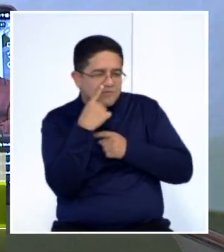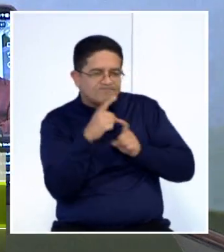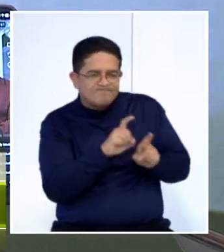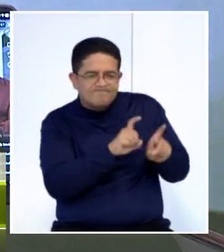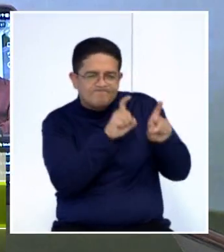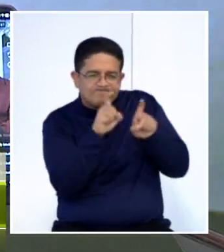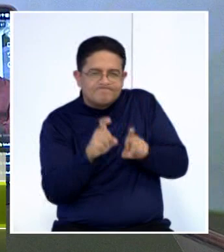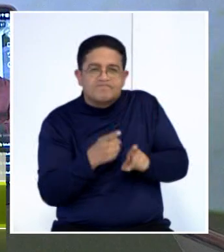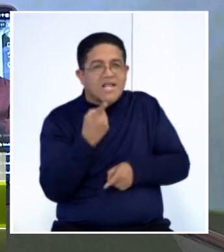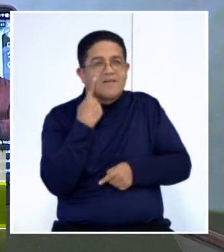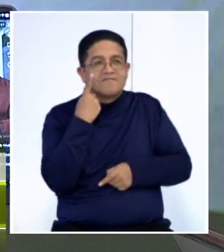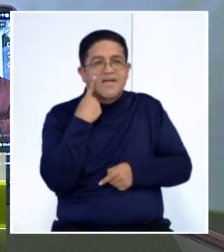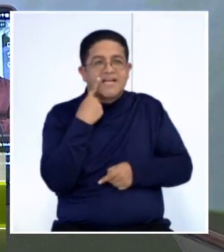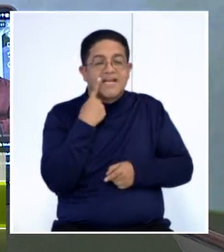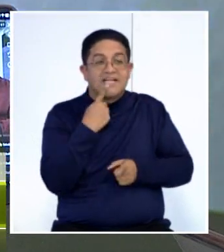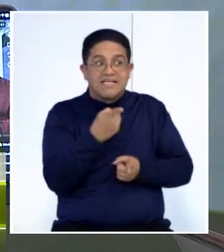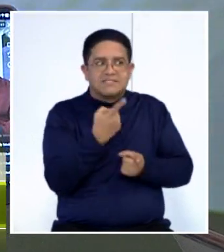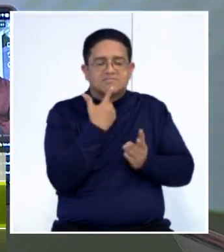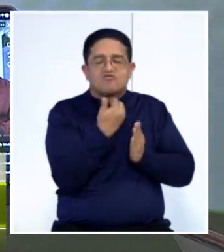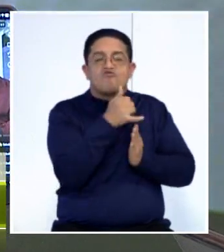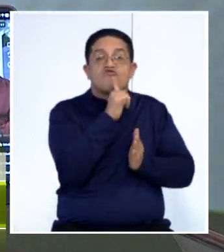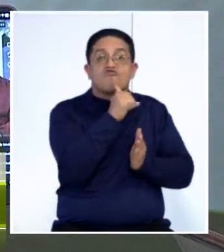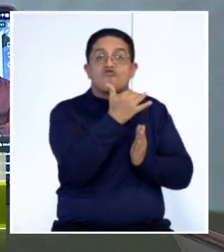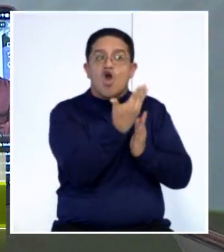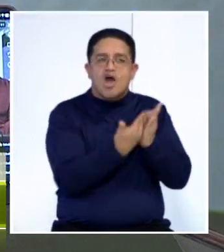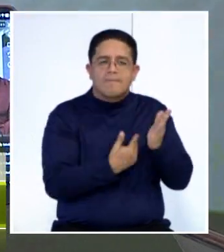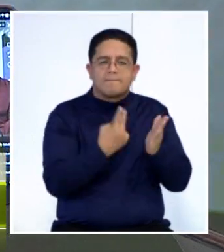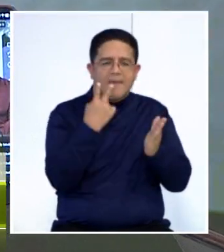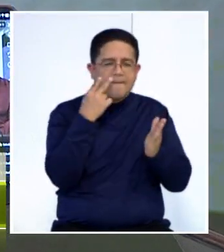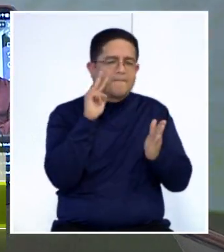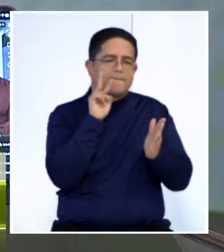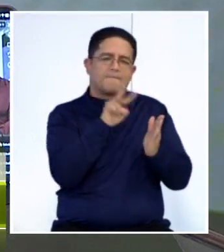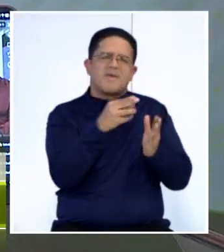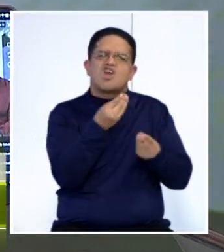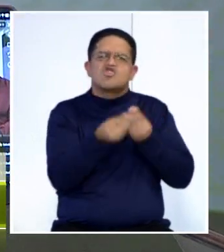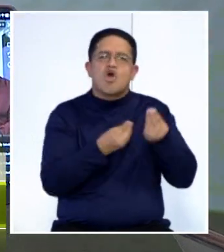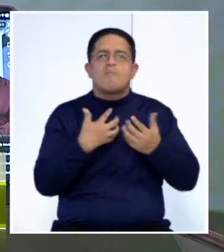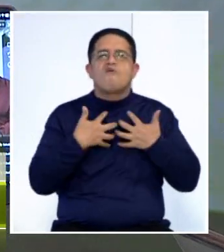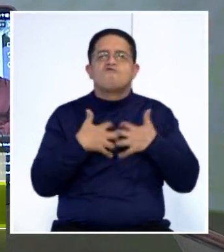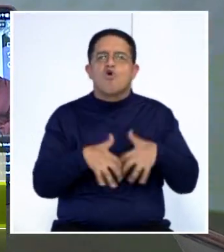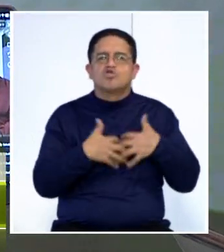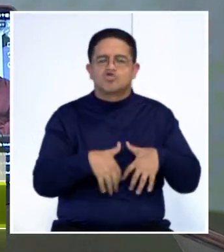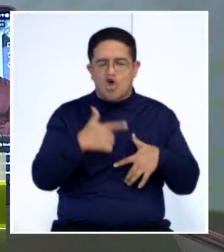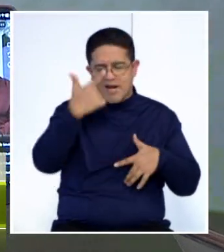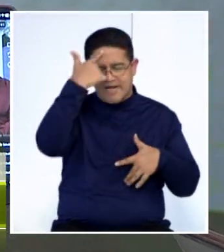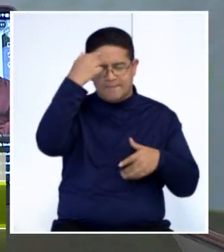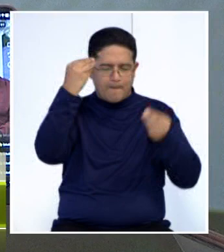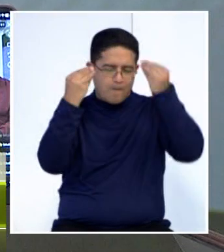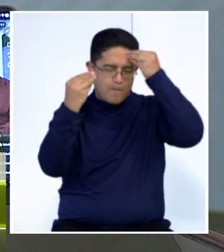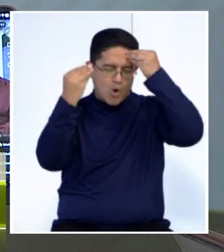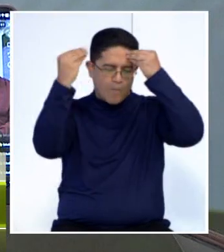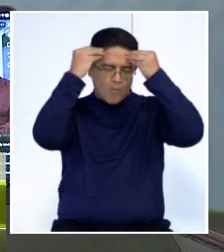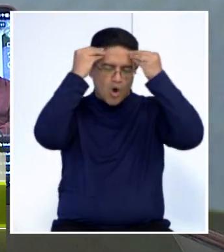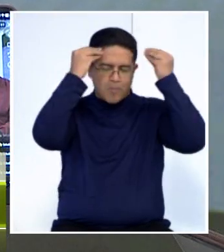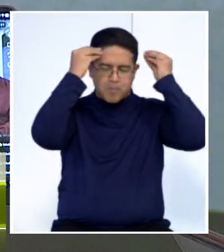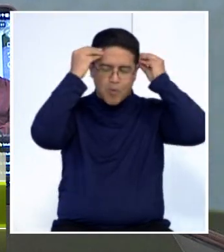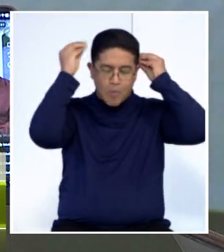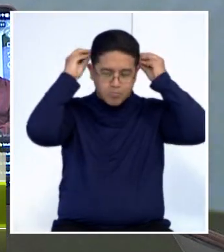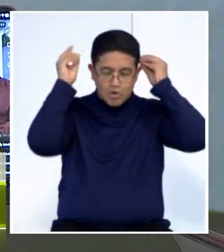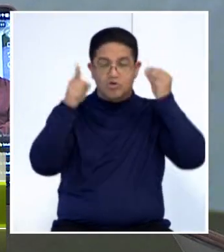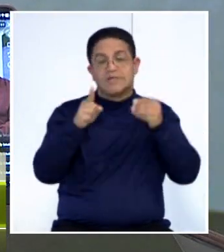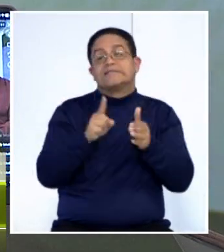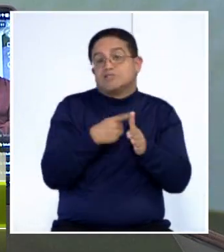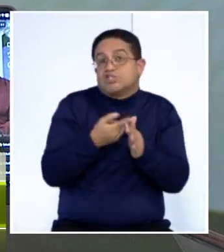Los resultados, esta arroja un informe en la cual nos da el funcionamiento del paciente. E incluso hemos visto la importancia de la